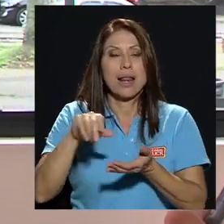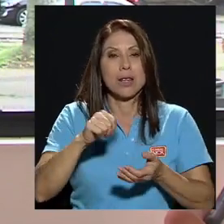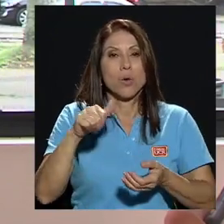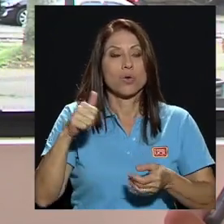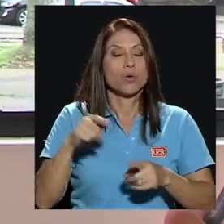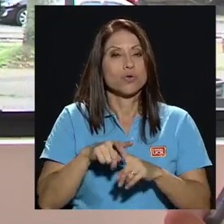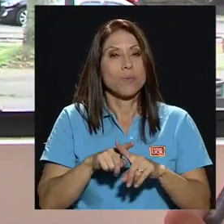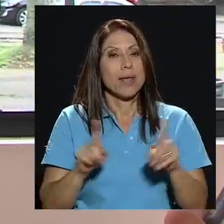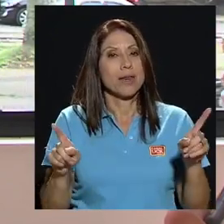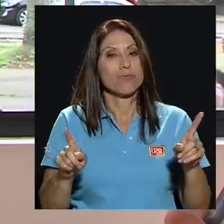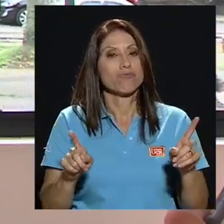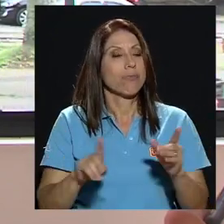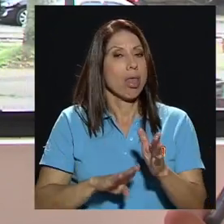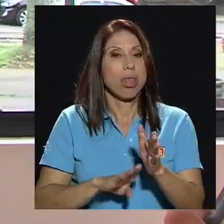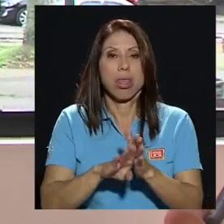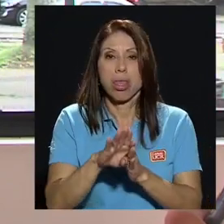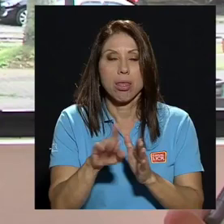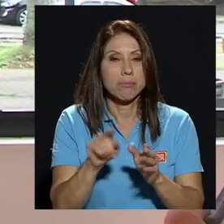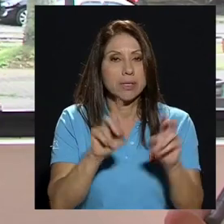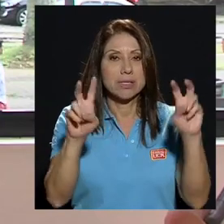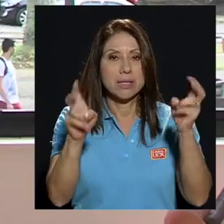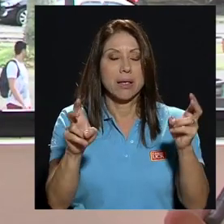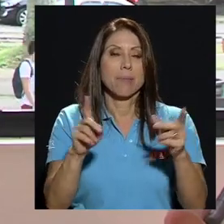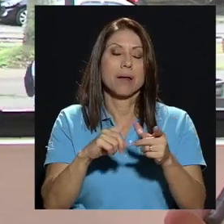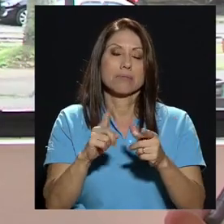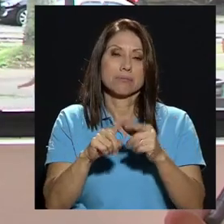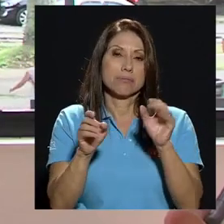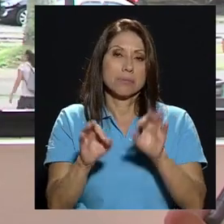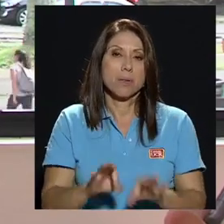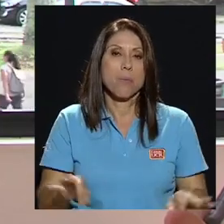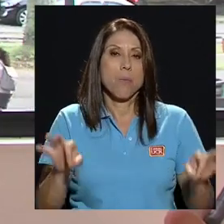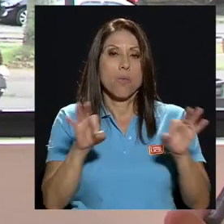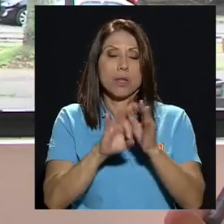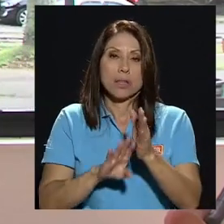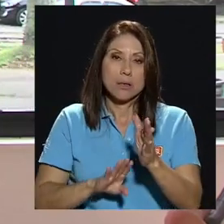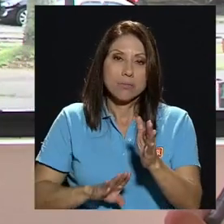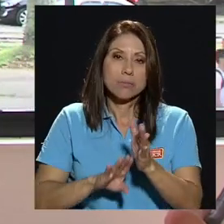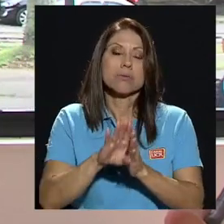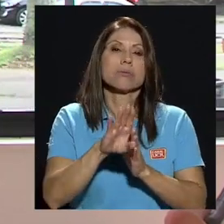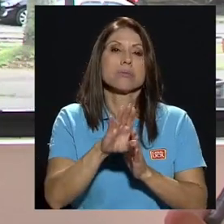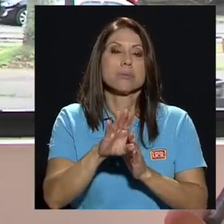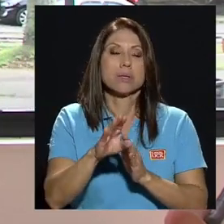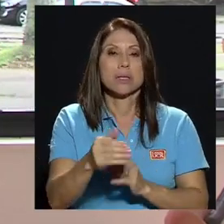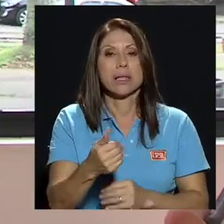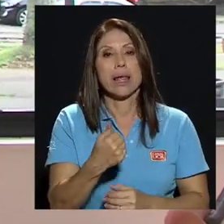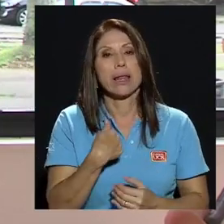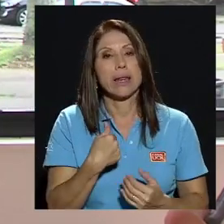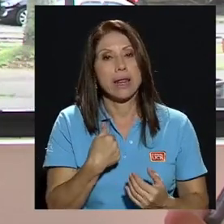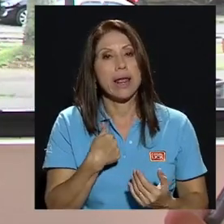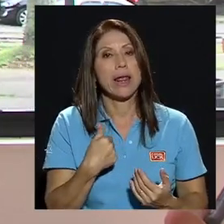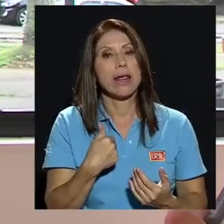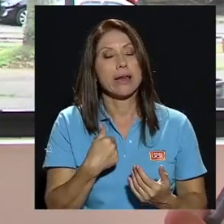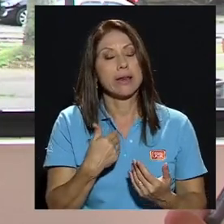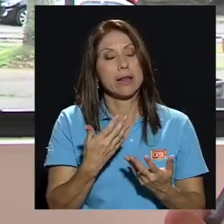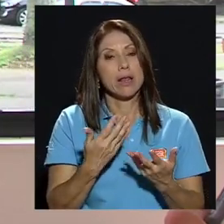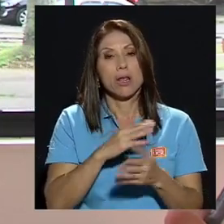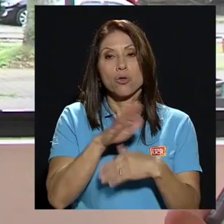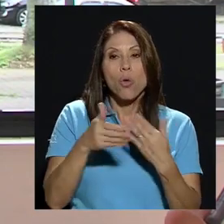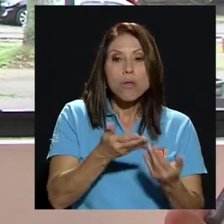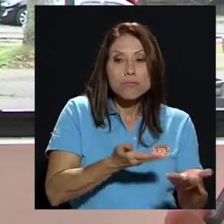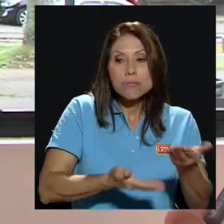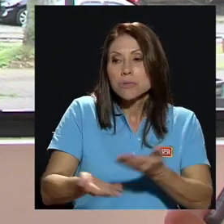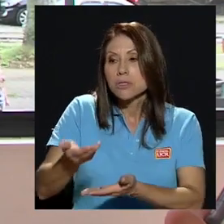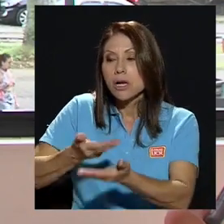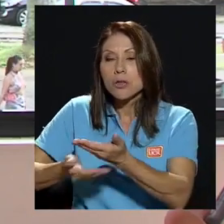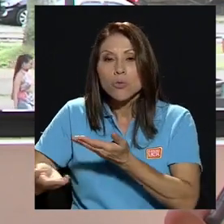no se ha avanzado en ese tema entonces creo que es importante avanzar, tener la retroalimentación de